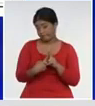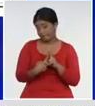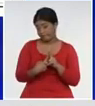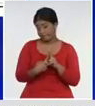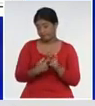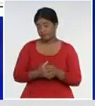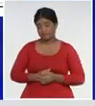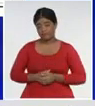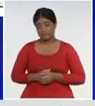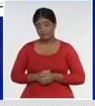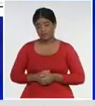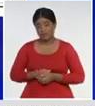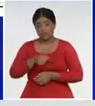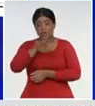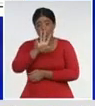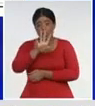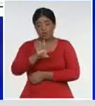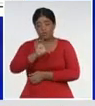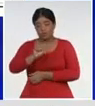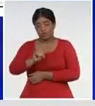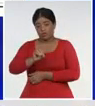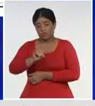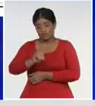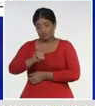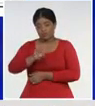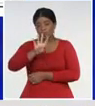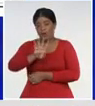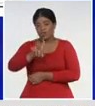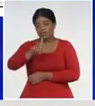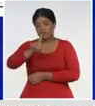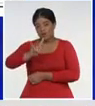con 419,2,